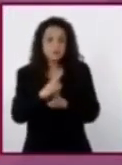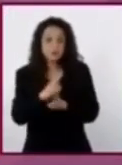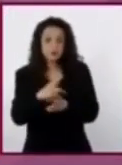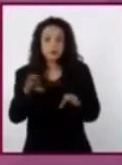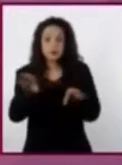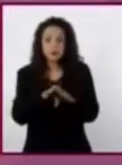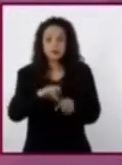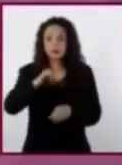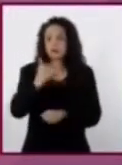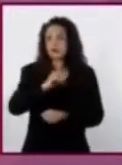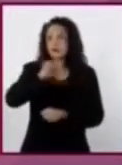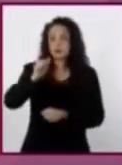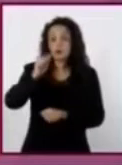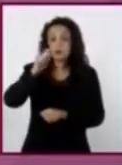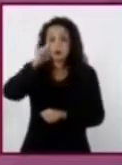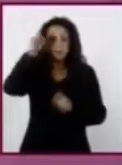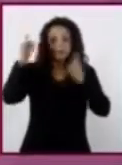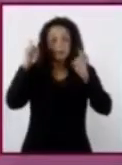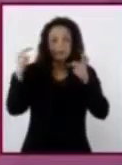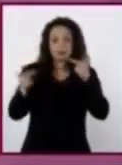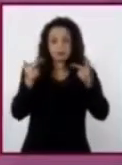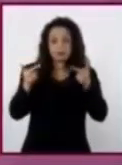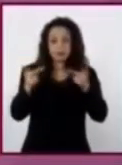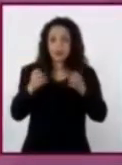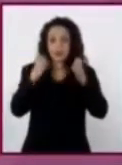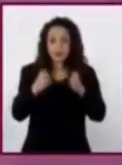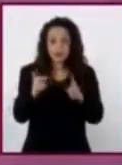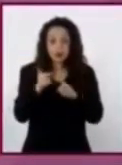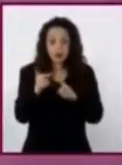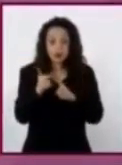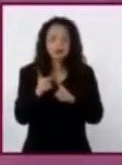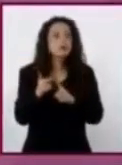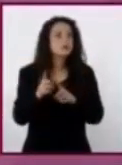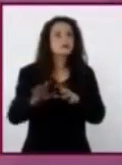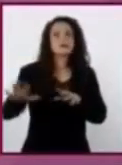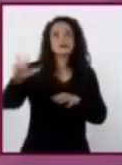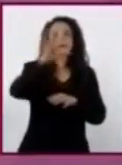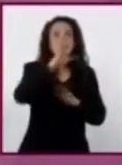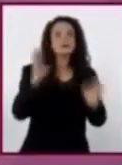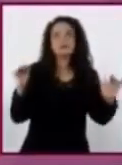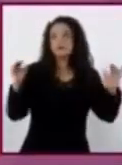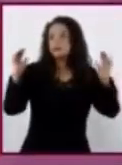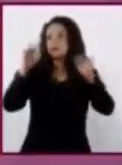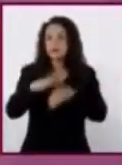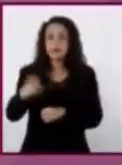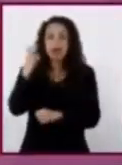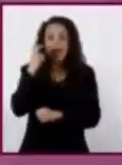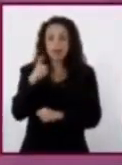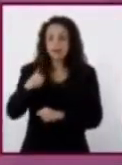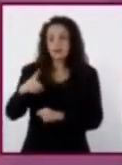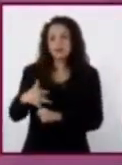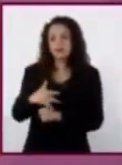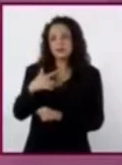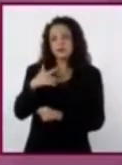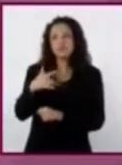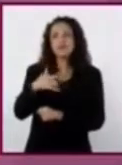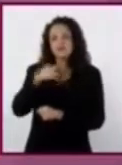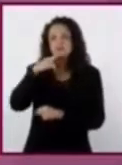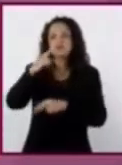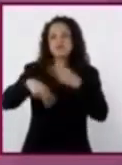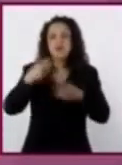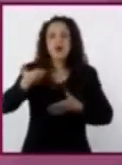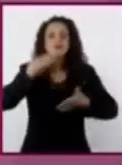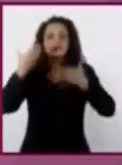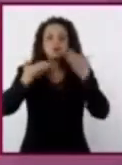preguntas estaban en los restos materiales que lo rodeaban fue lo que lo impulsó a estudiar arqueología. Él